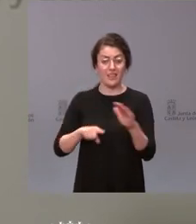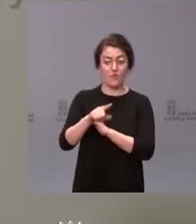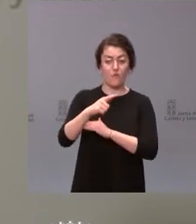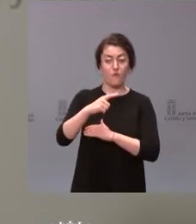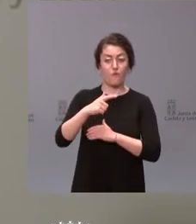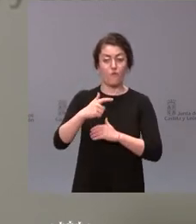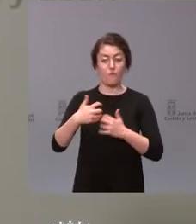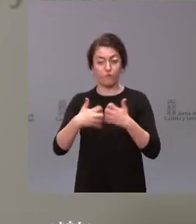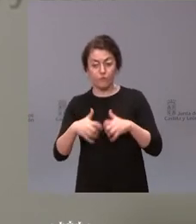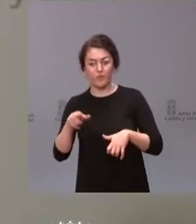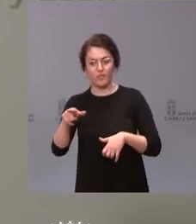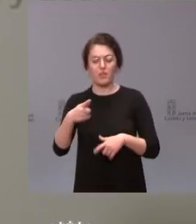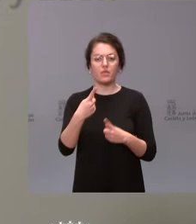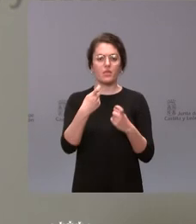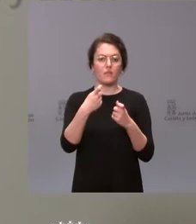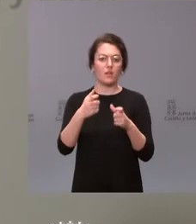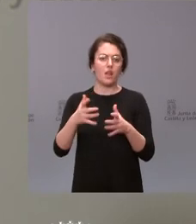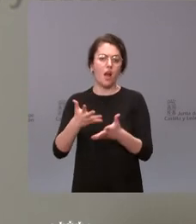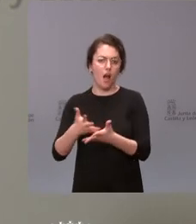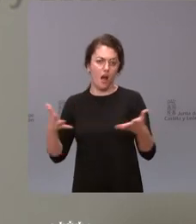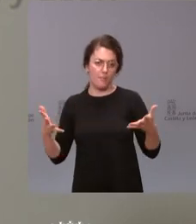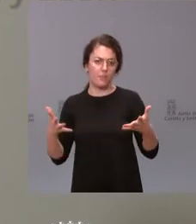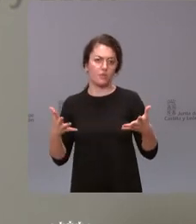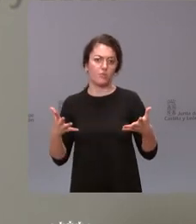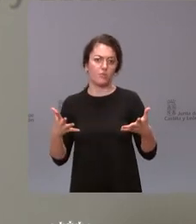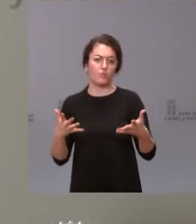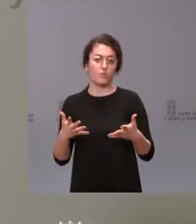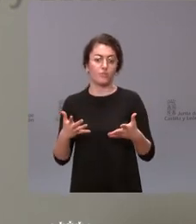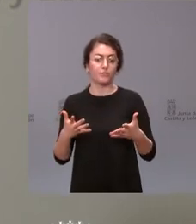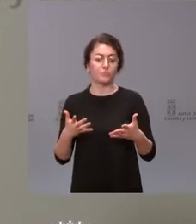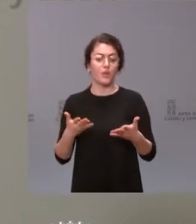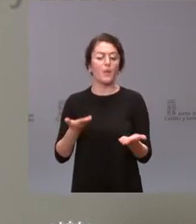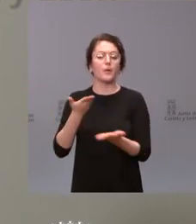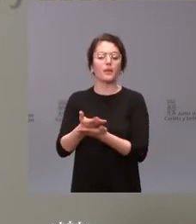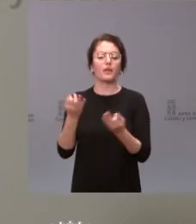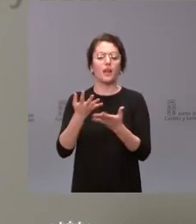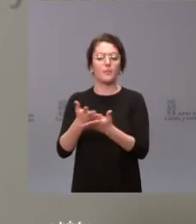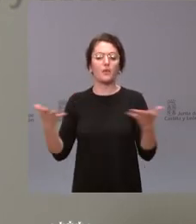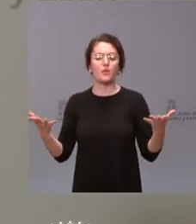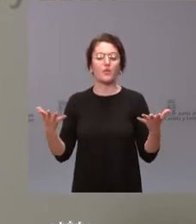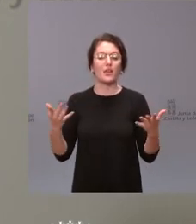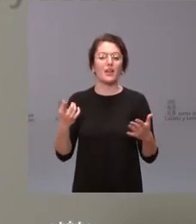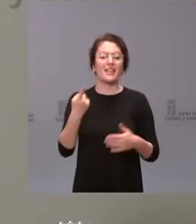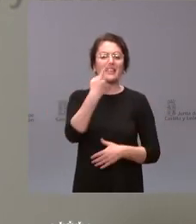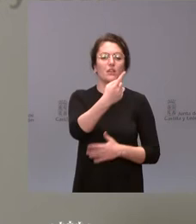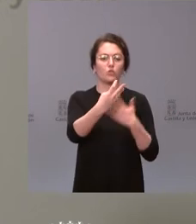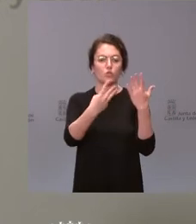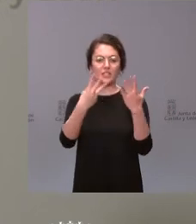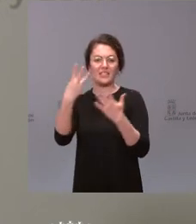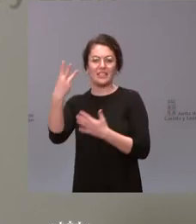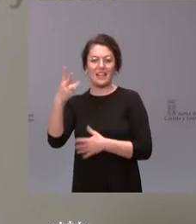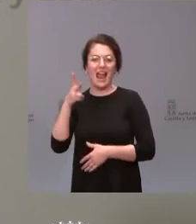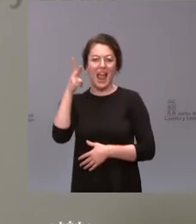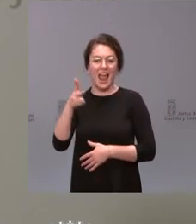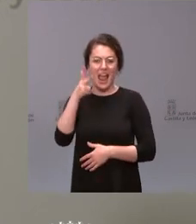procede una ampliación y la que planteamos es una ampliación de 183 hectáreas. El proceso de información